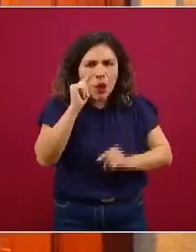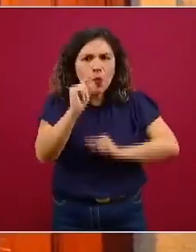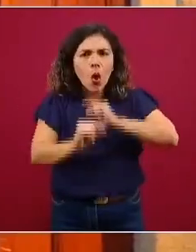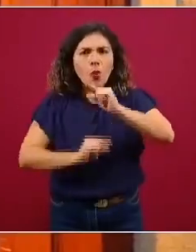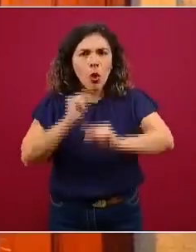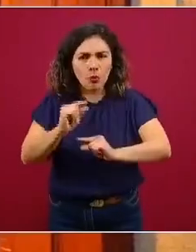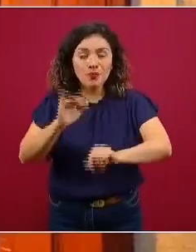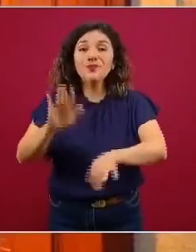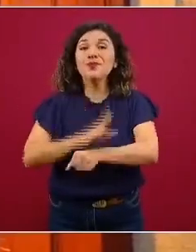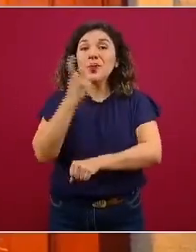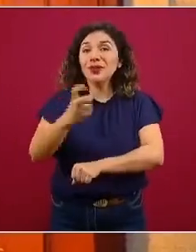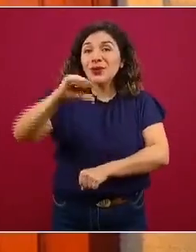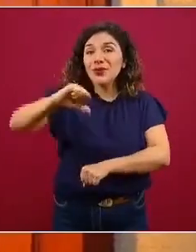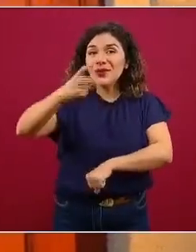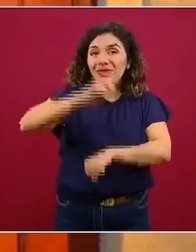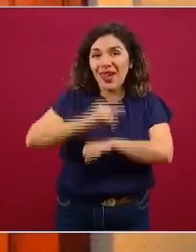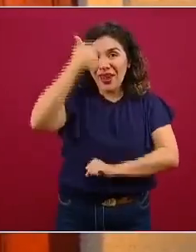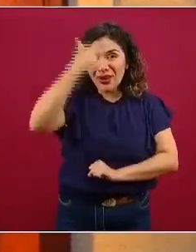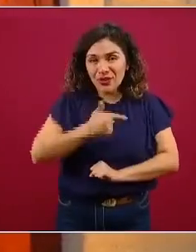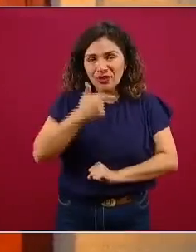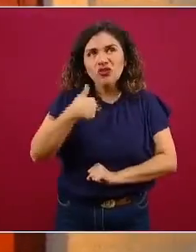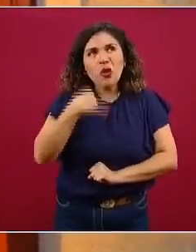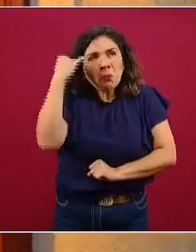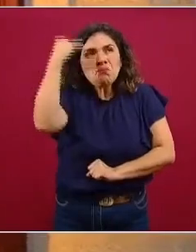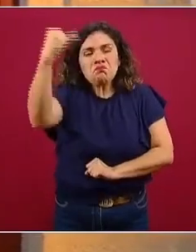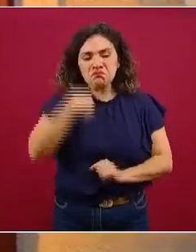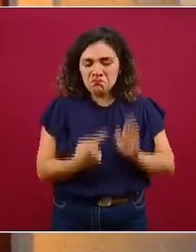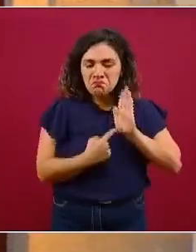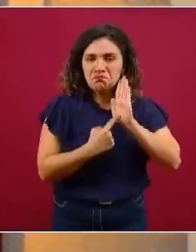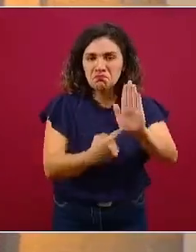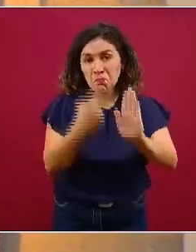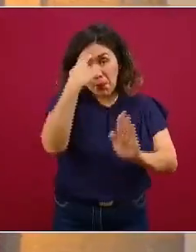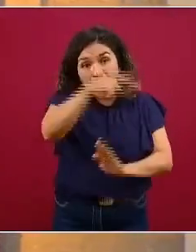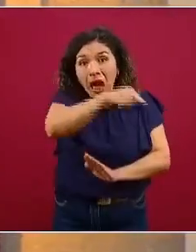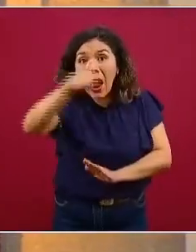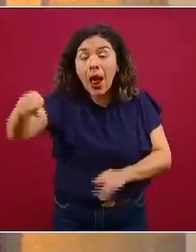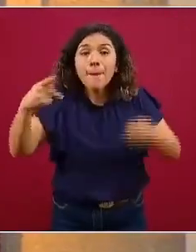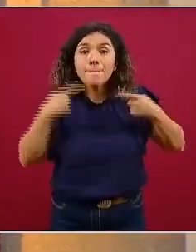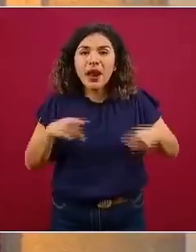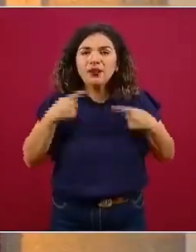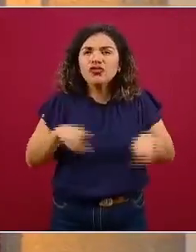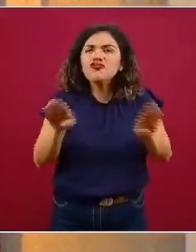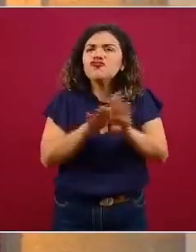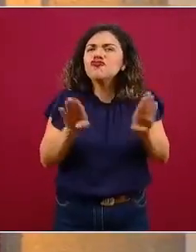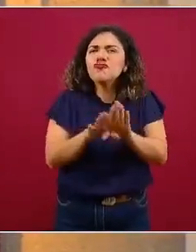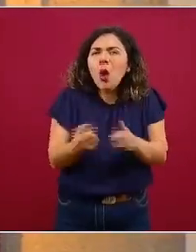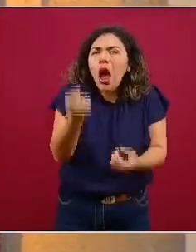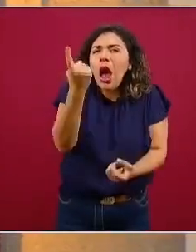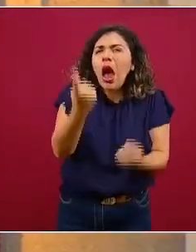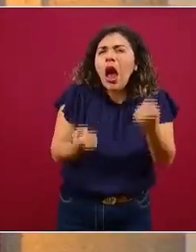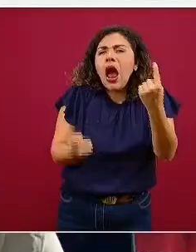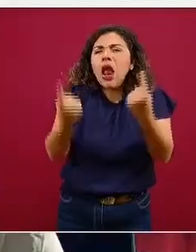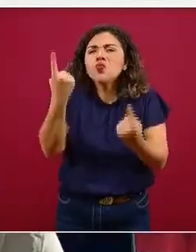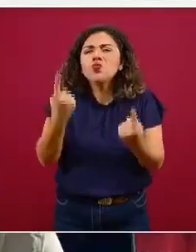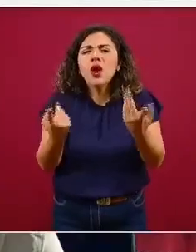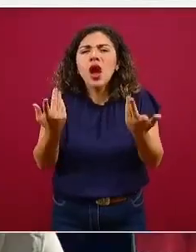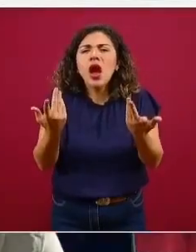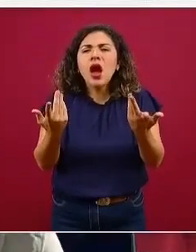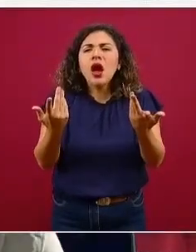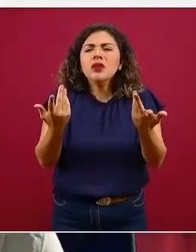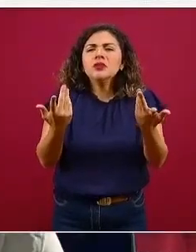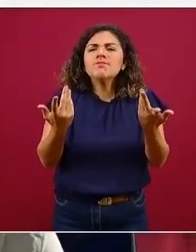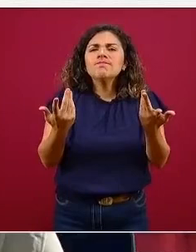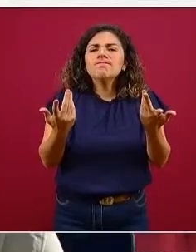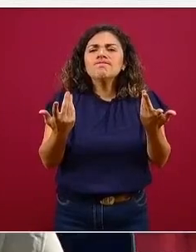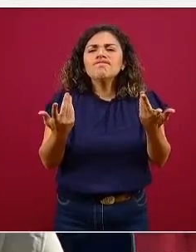por eso, el día de hoy, en esta noche, la idea es presentar también para las personas algunos de estos, bueno, de estos como